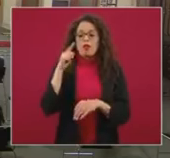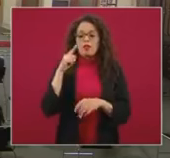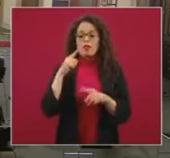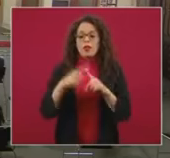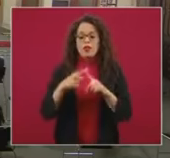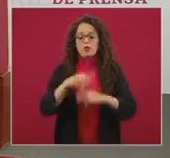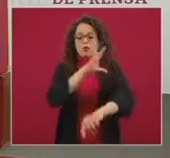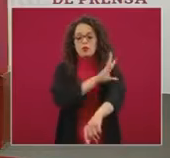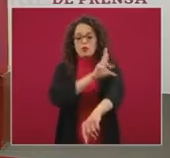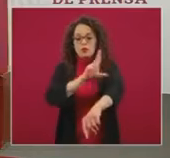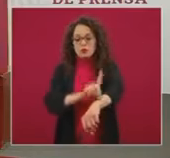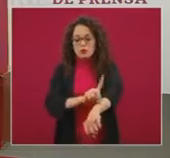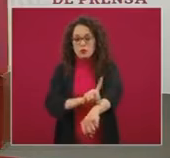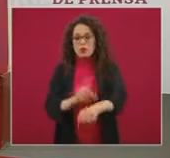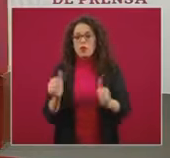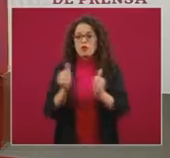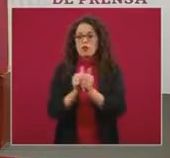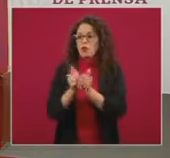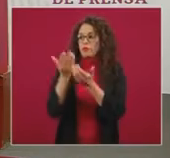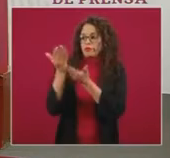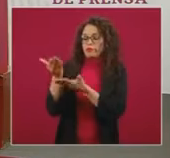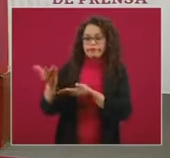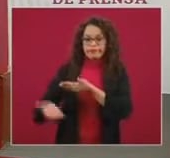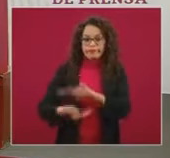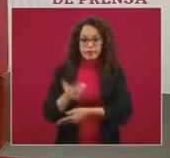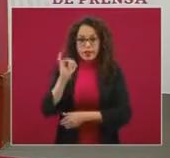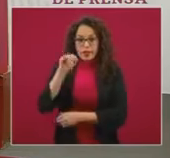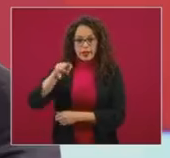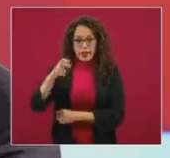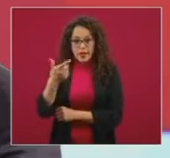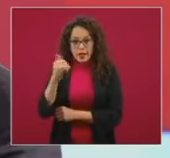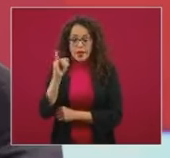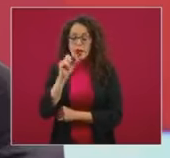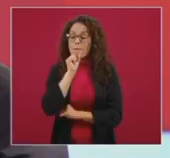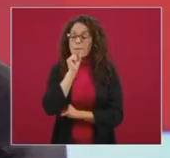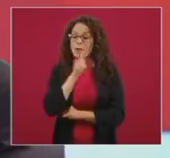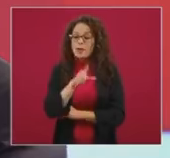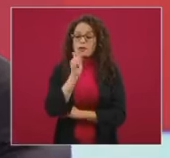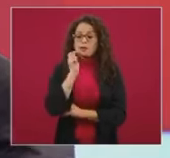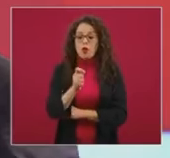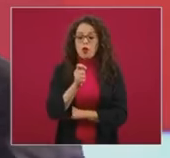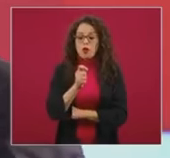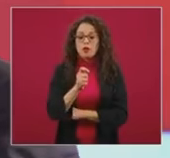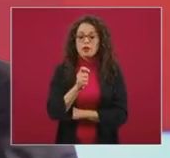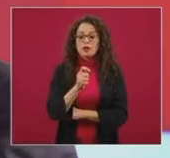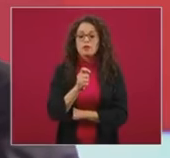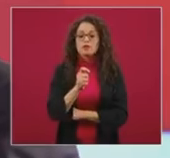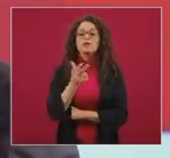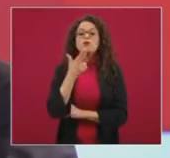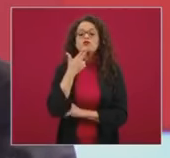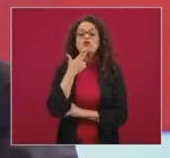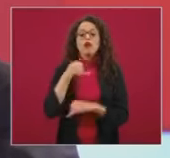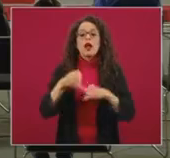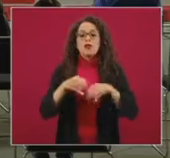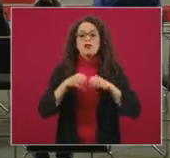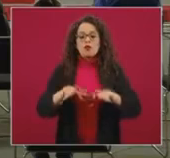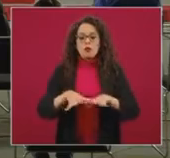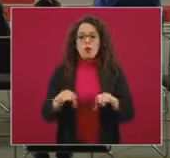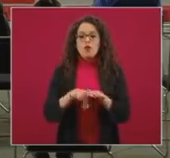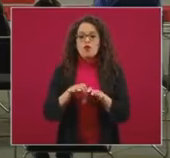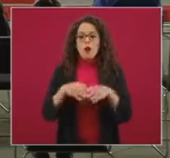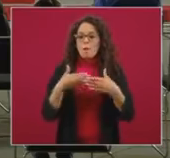servicio del INEGI. Y también, la explotación de información de una manera abierta y de una manera